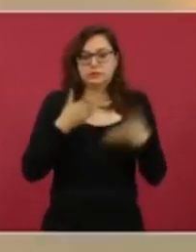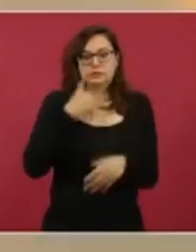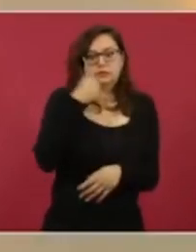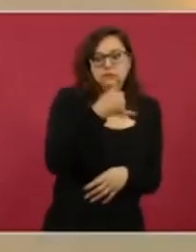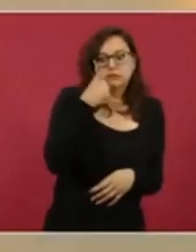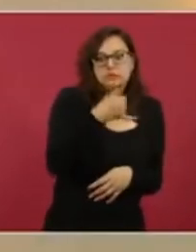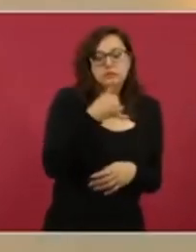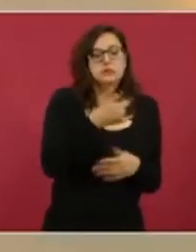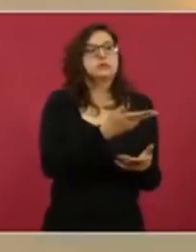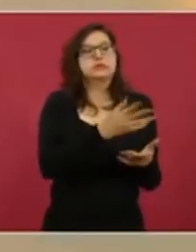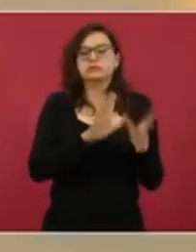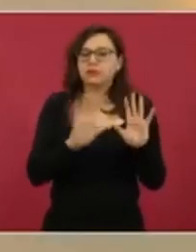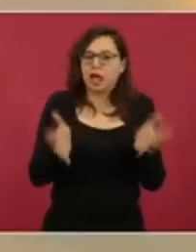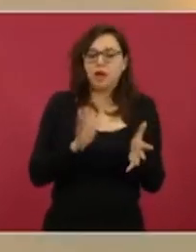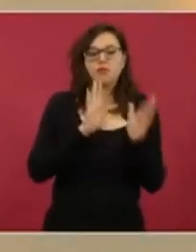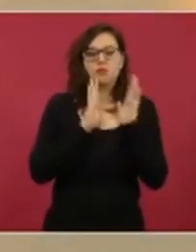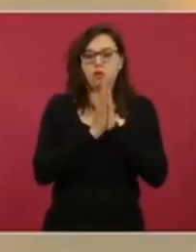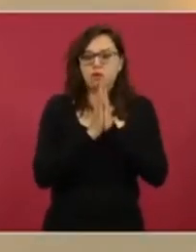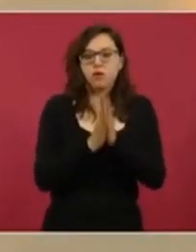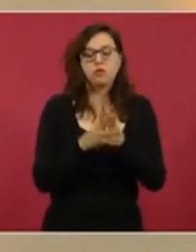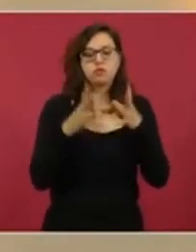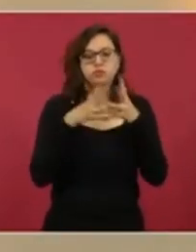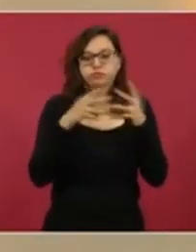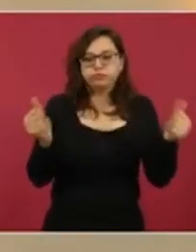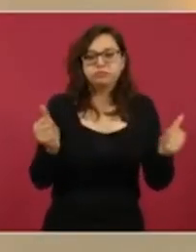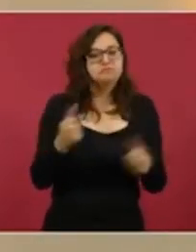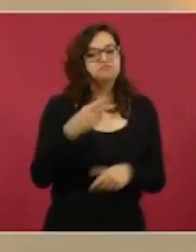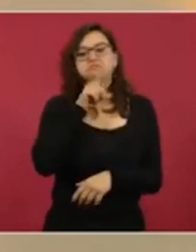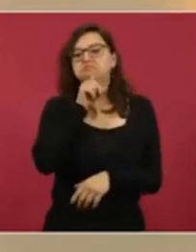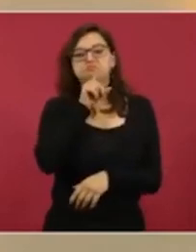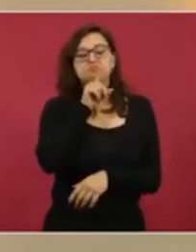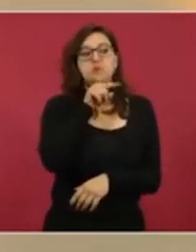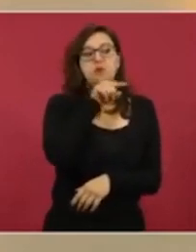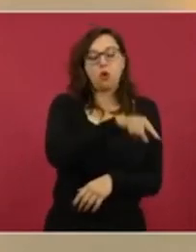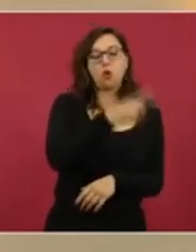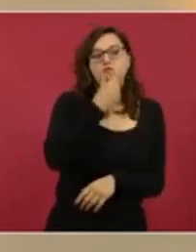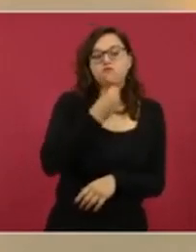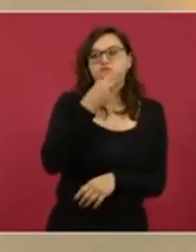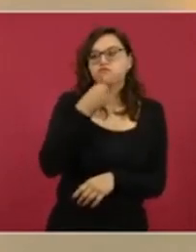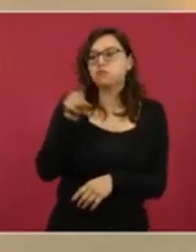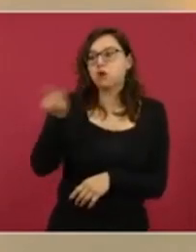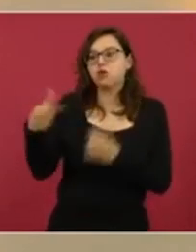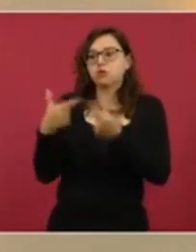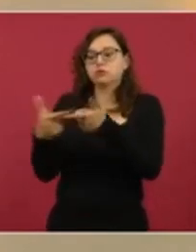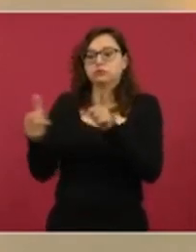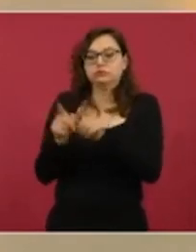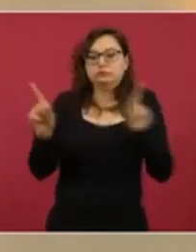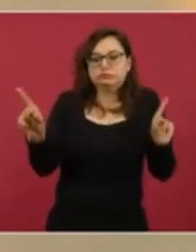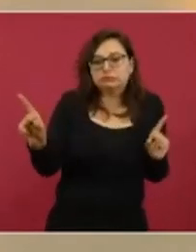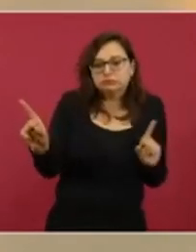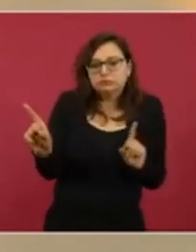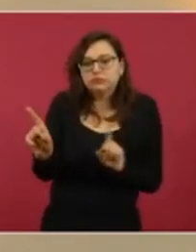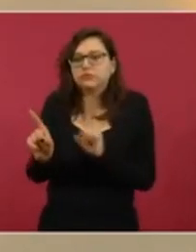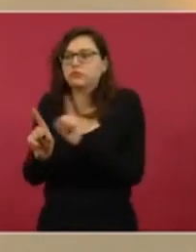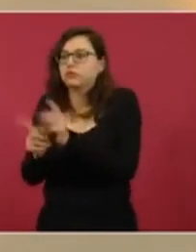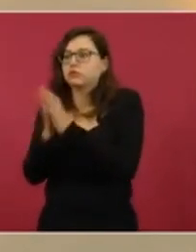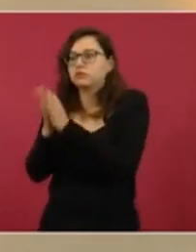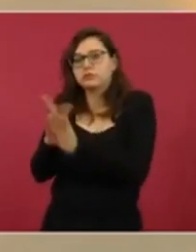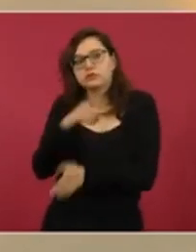tratando de disuadir la comisión de algún ilícito. Sin embargo, según refieren testigos,